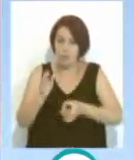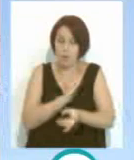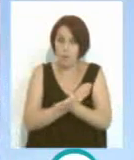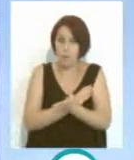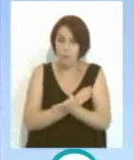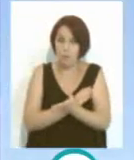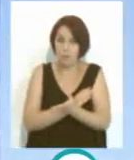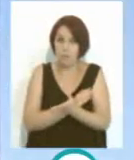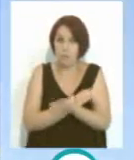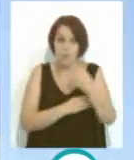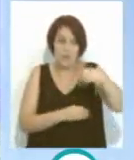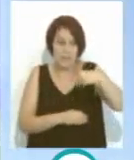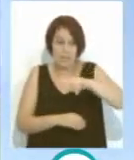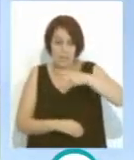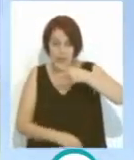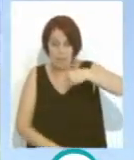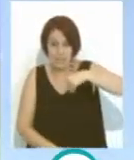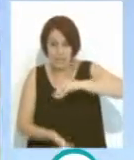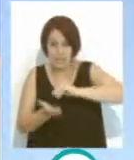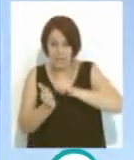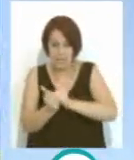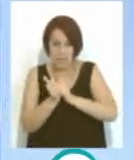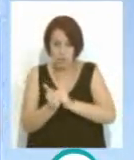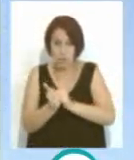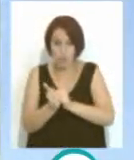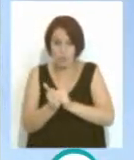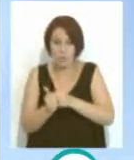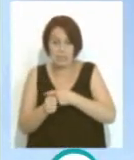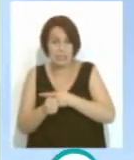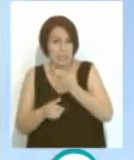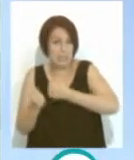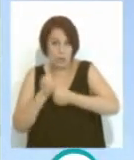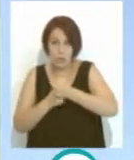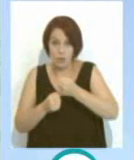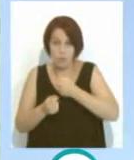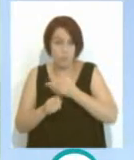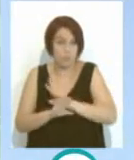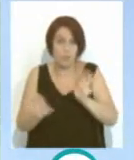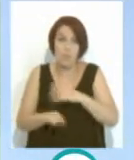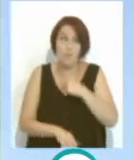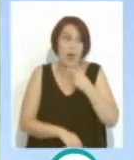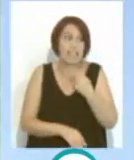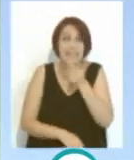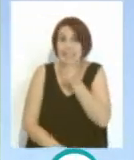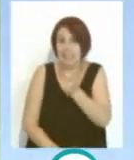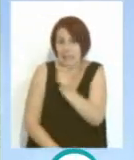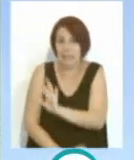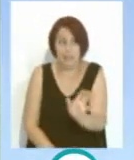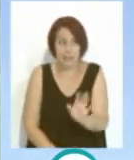presidentes, vicepresidentes, secretarios y el tesorero. Y no había ni un bocal. No había nada, dijo.